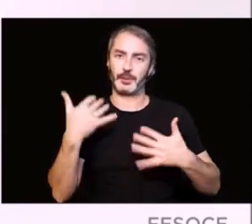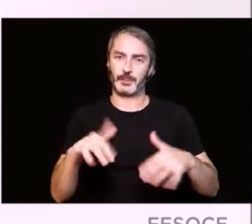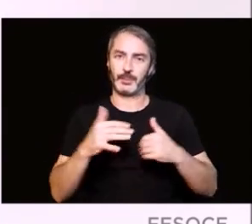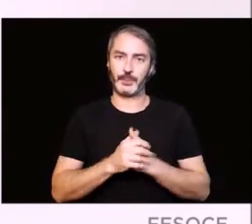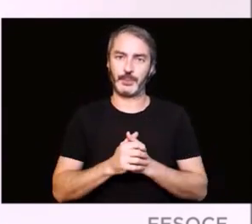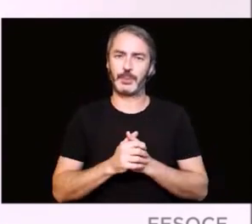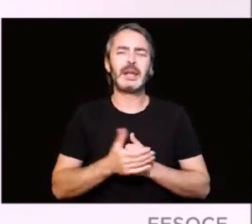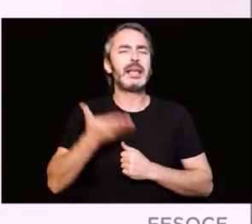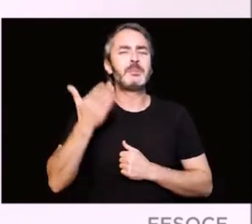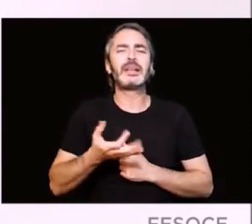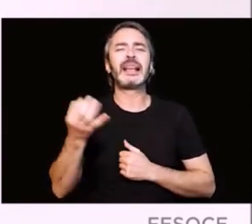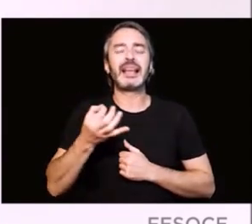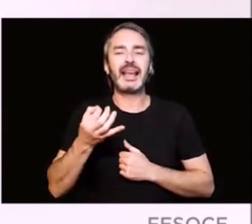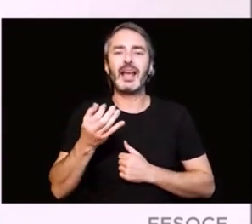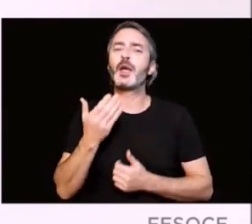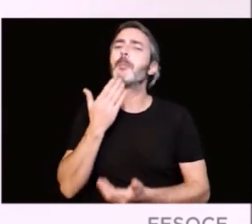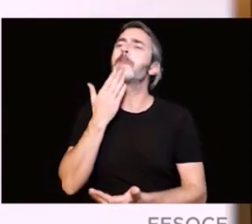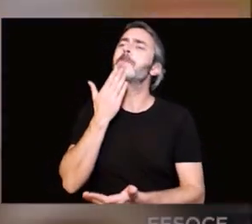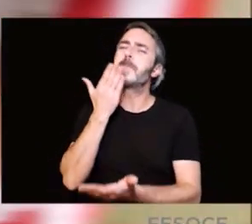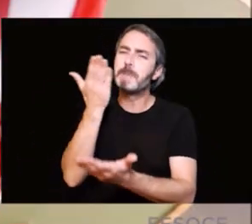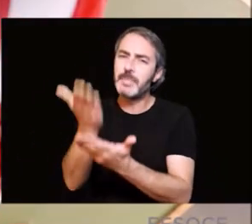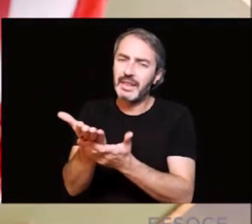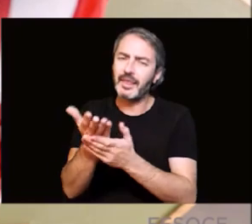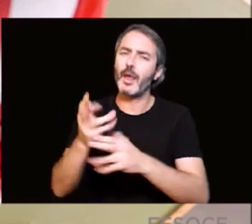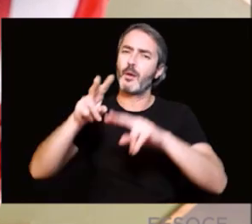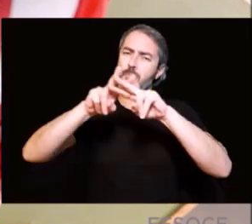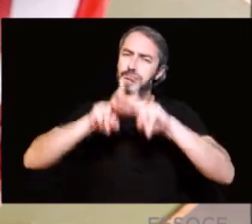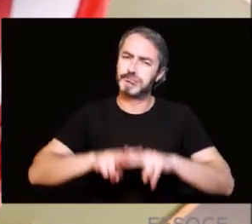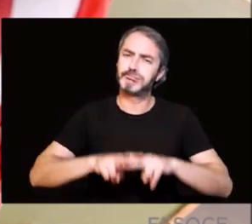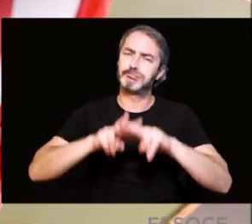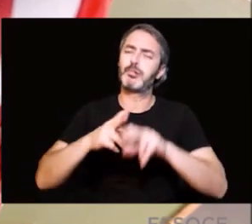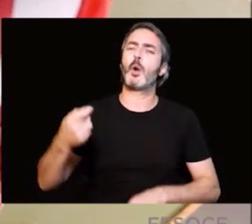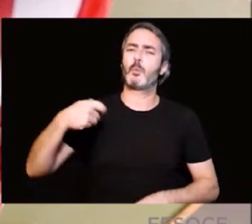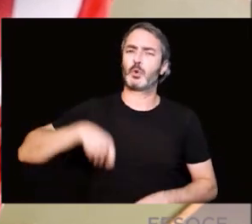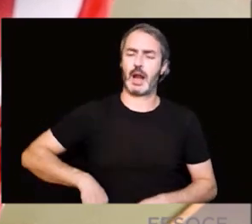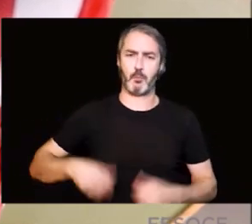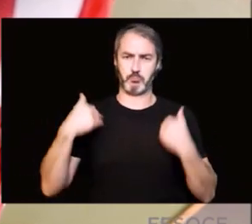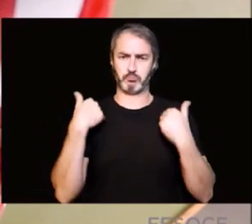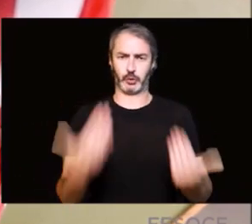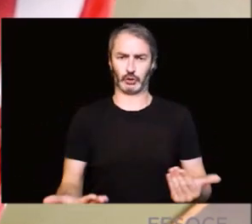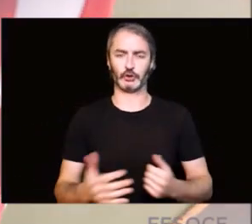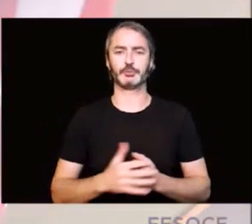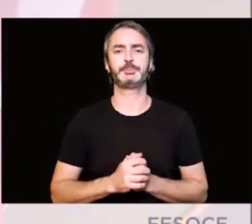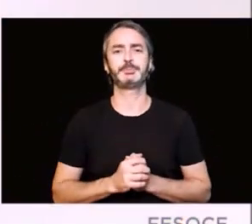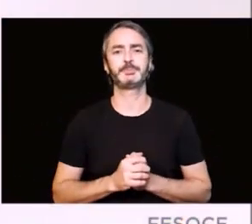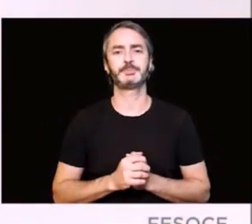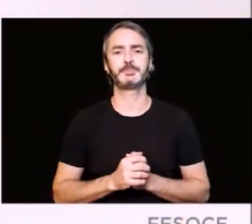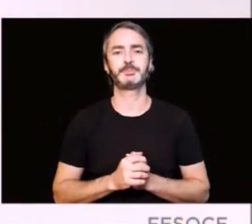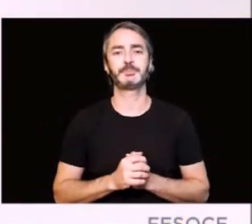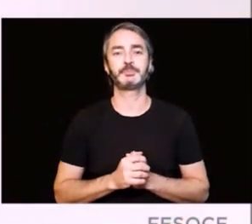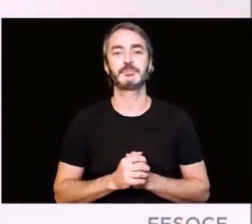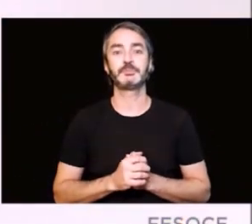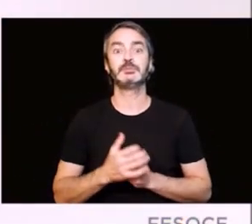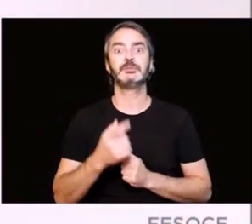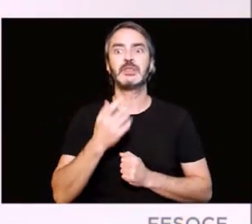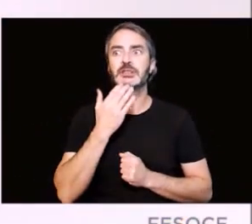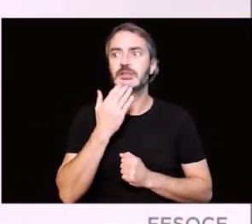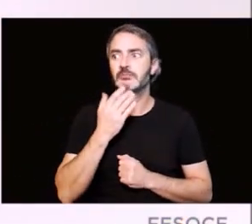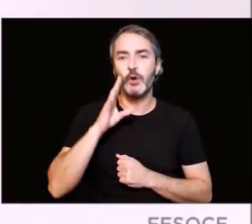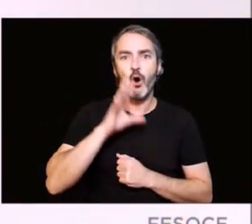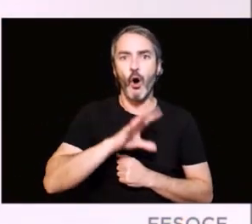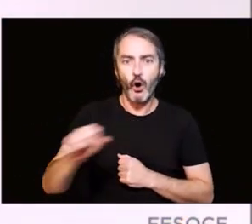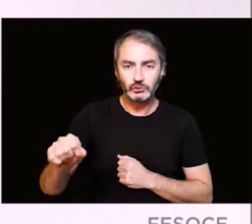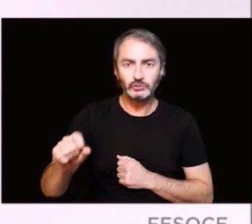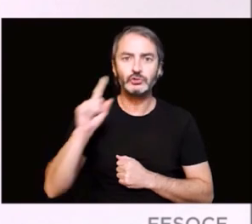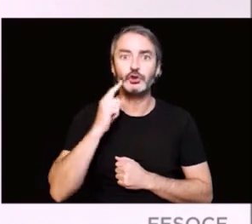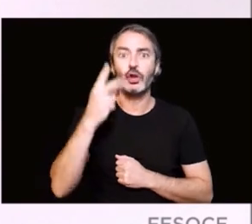caso, lo más importante es solicitar una valoración profesional lo antes posible. En caso de confirmarse la presencia